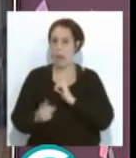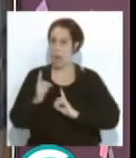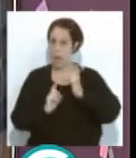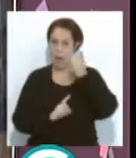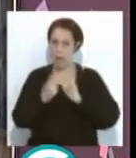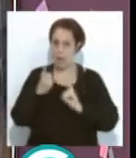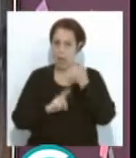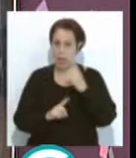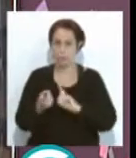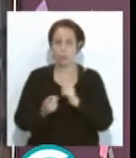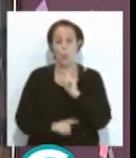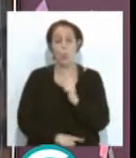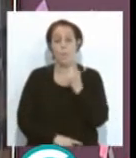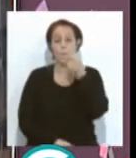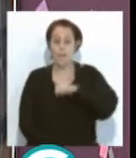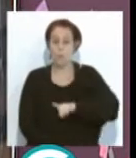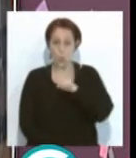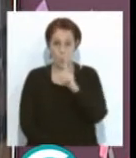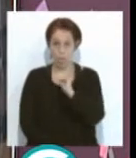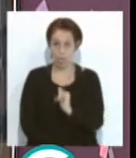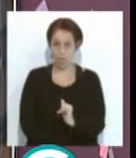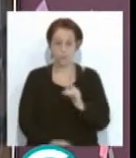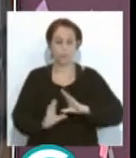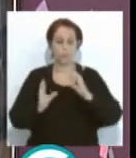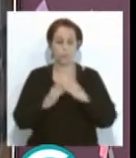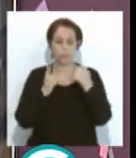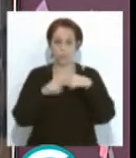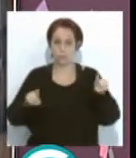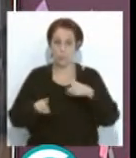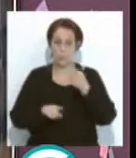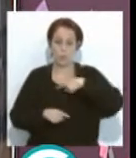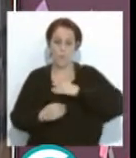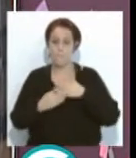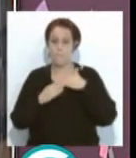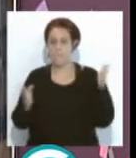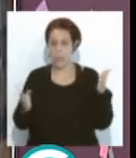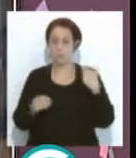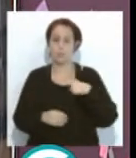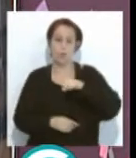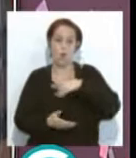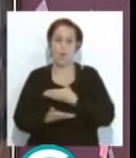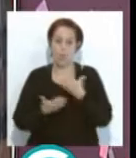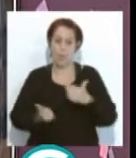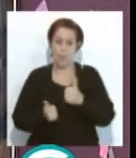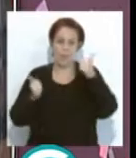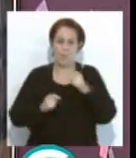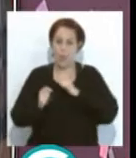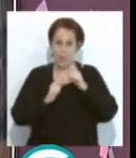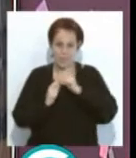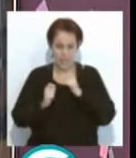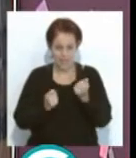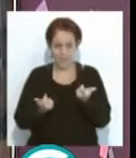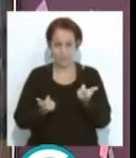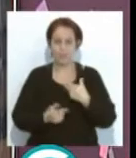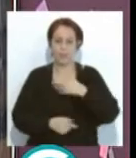una vez al mes y lo vamos a hacer con diferentes colectivos. La inauguramos con los que tenemos mayor confianza, con los periodistas que además